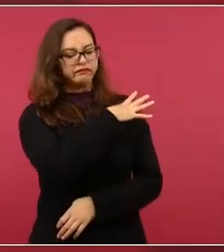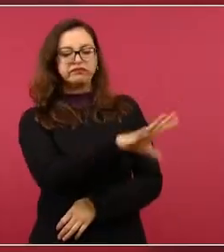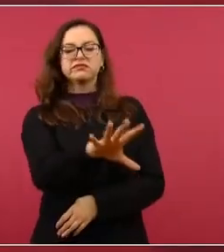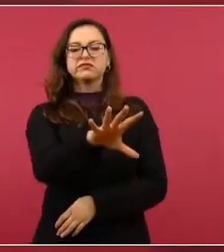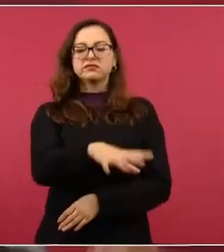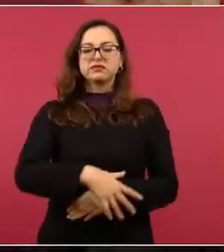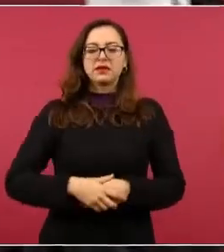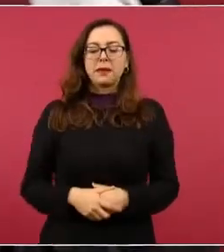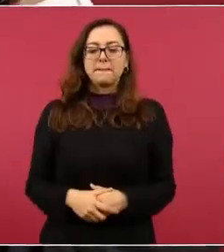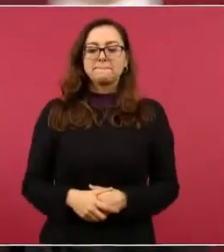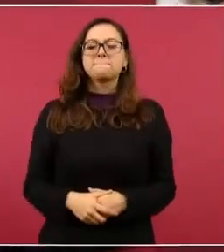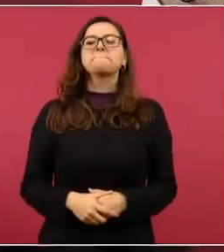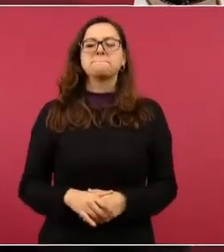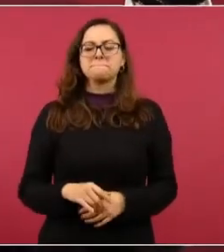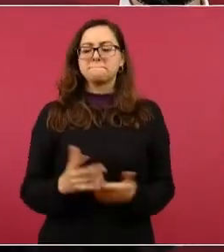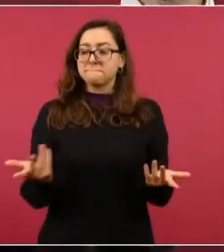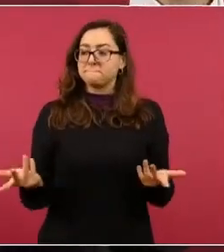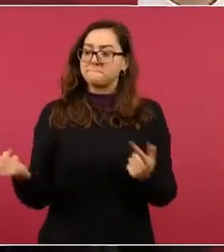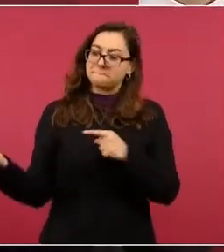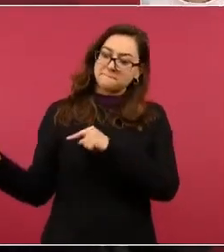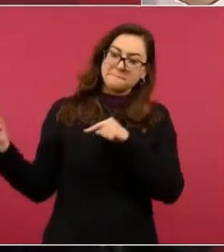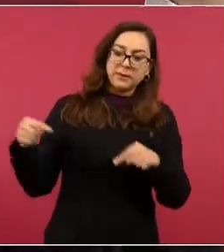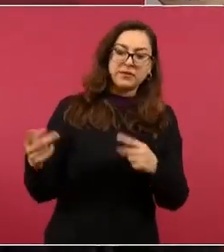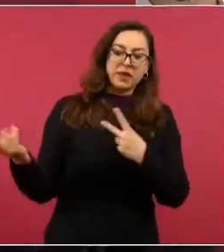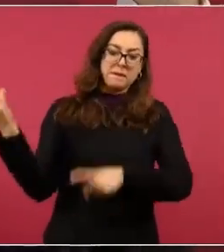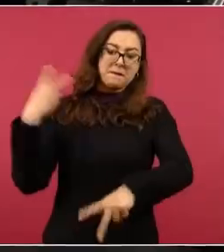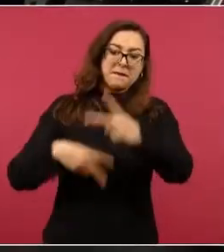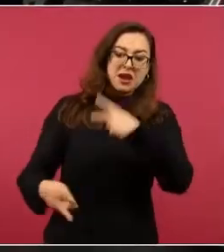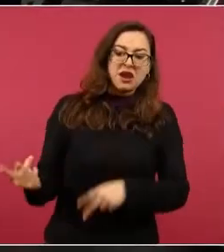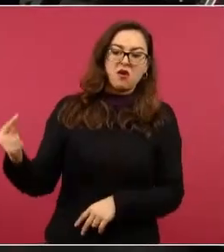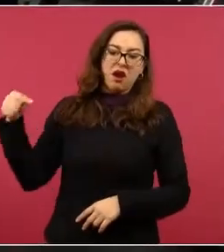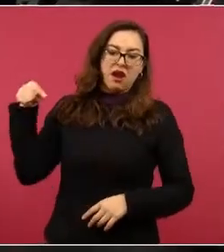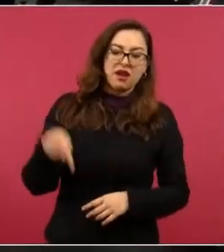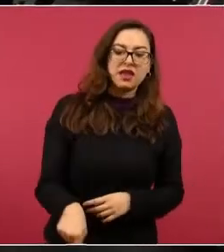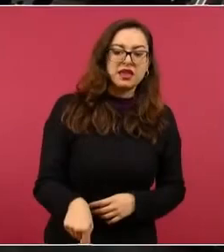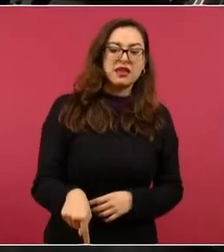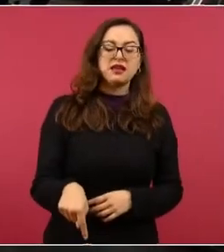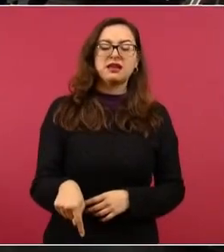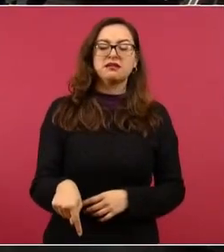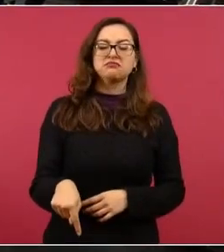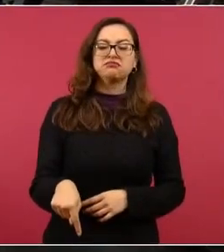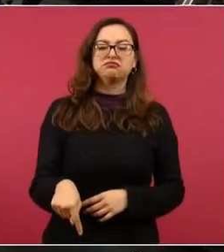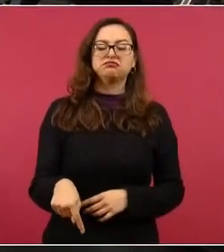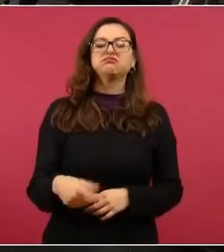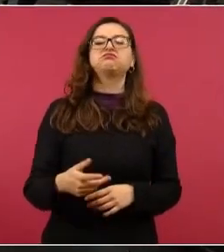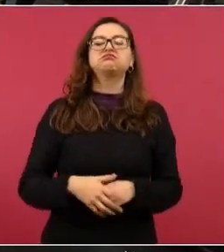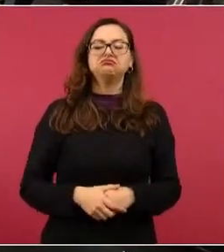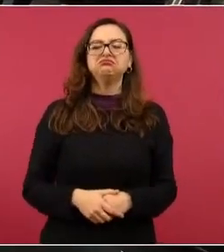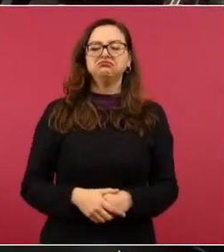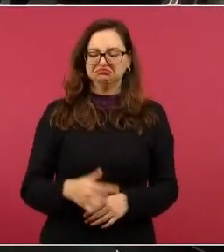Vengo acarreado porque